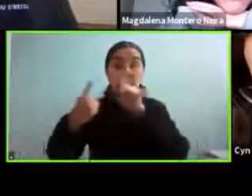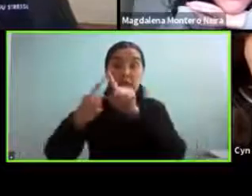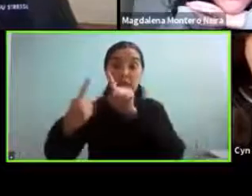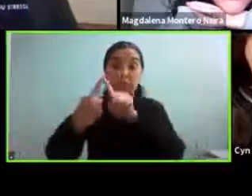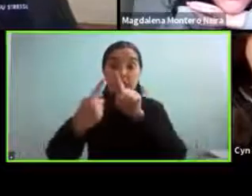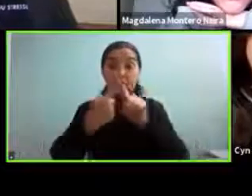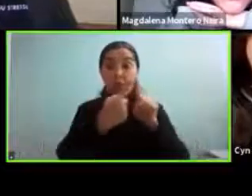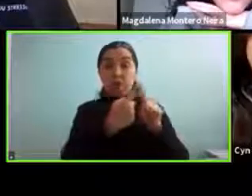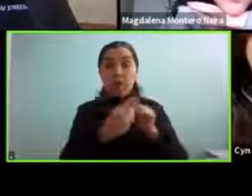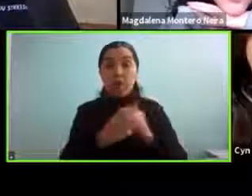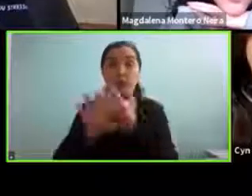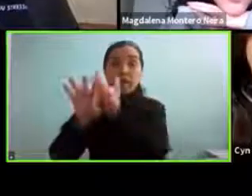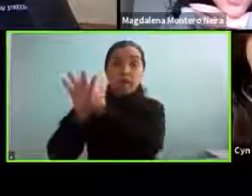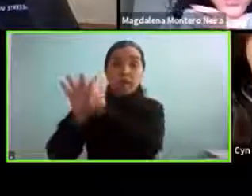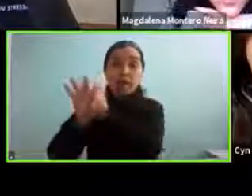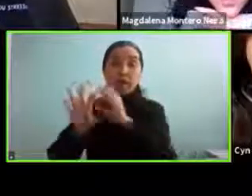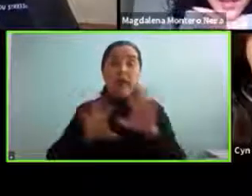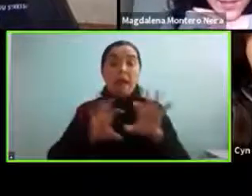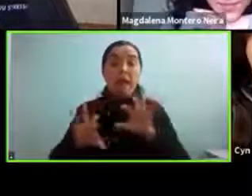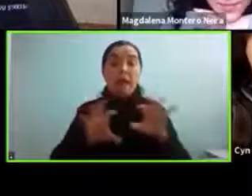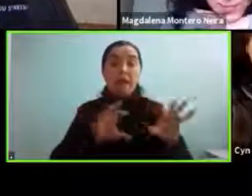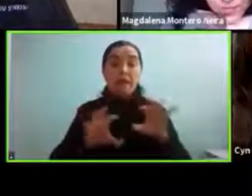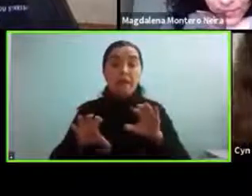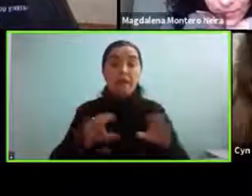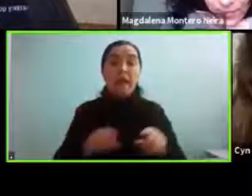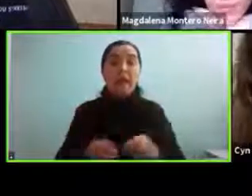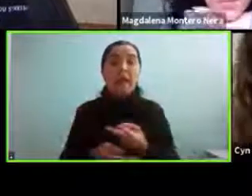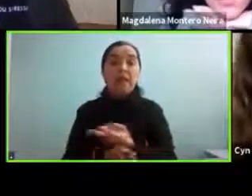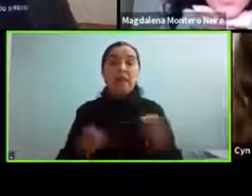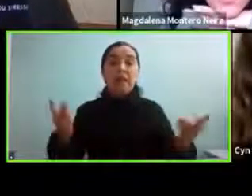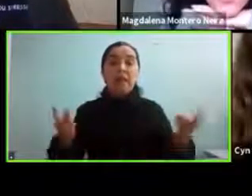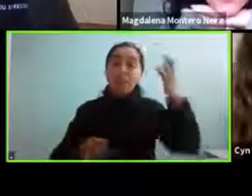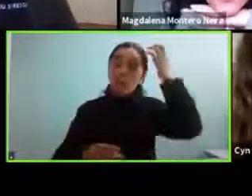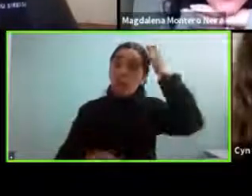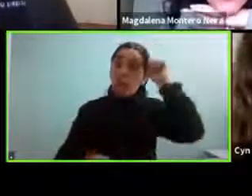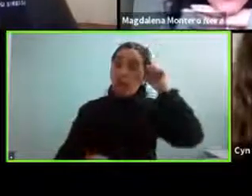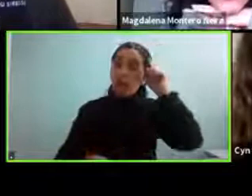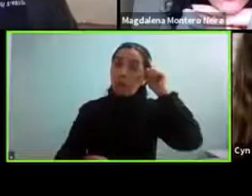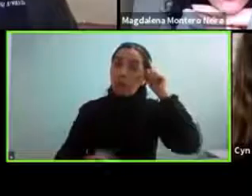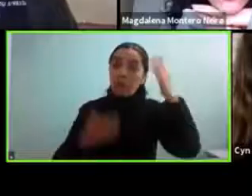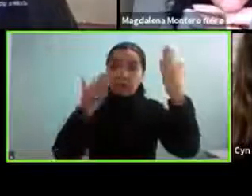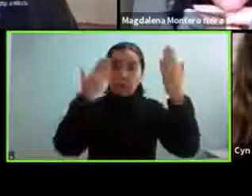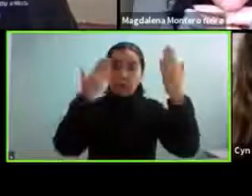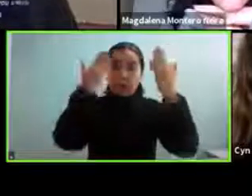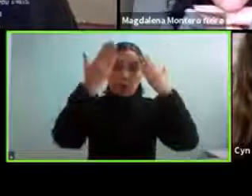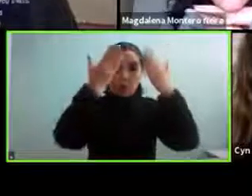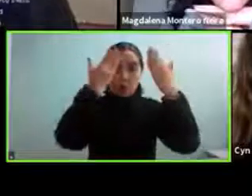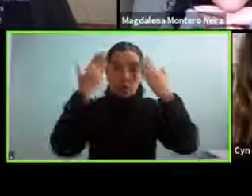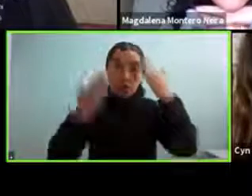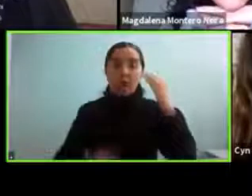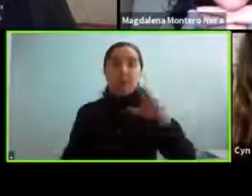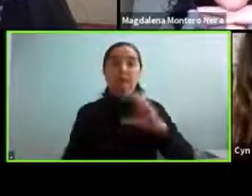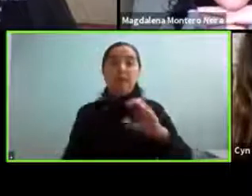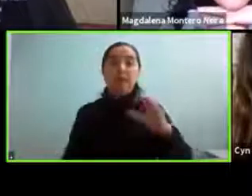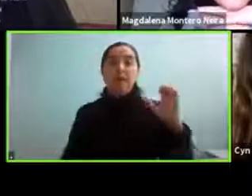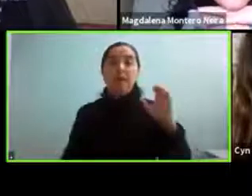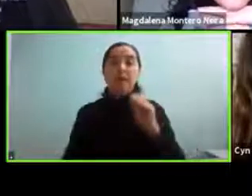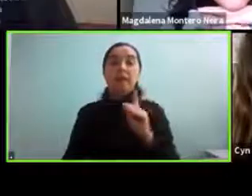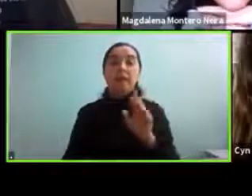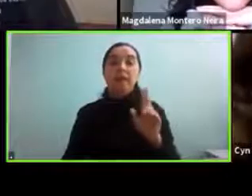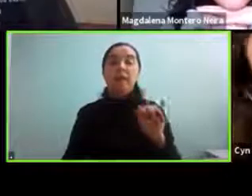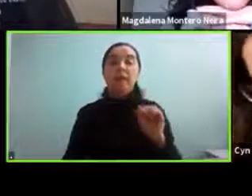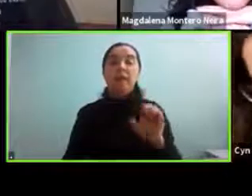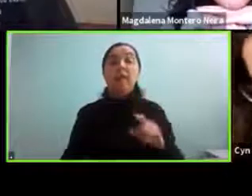esta es una actividad que está organizada por el servicio de neuropsicología de CDTUC y los quiero dejar invictados para el próximo webinar que se